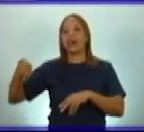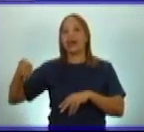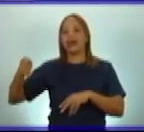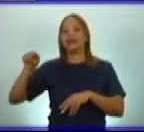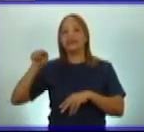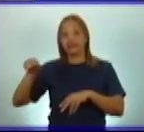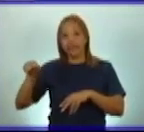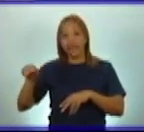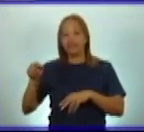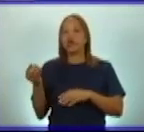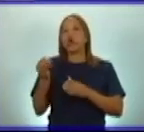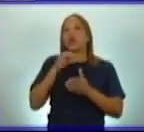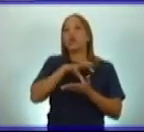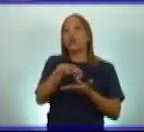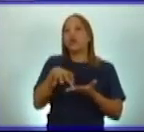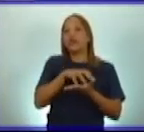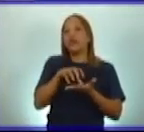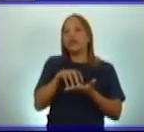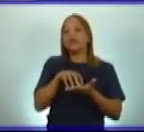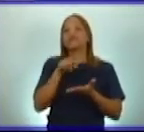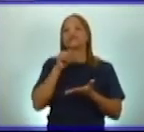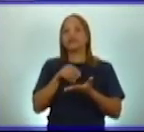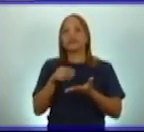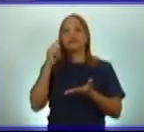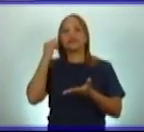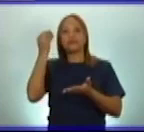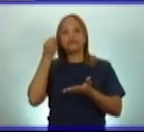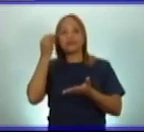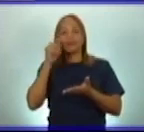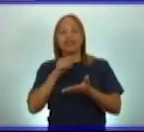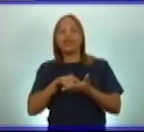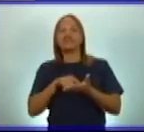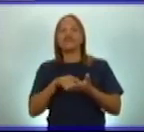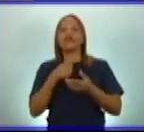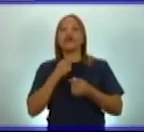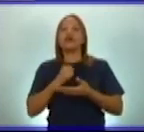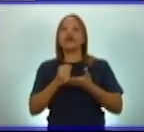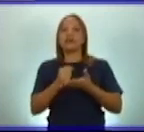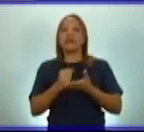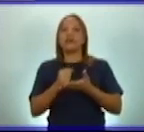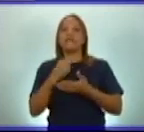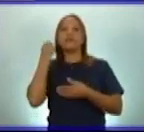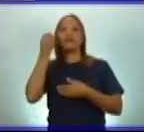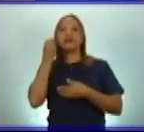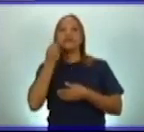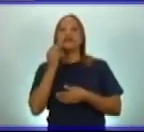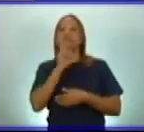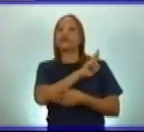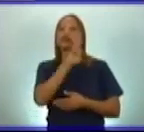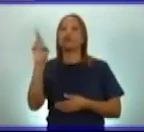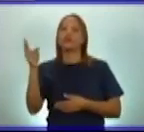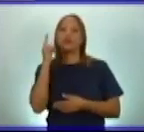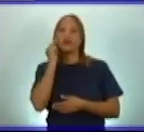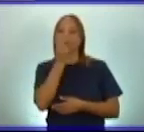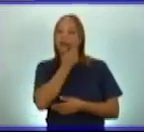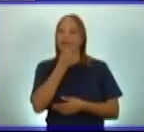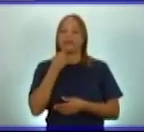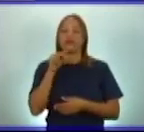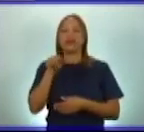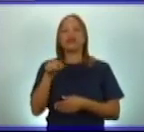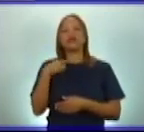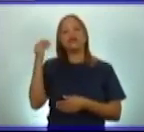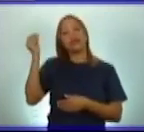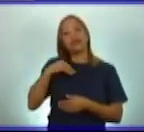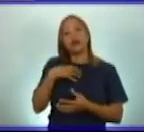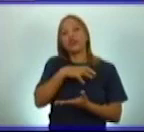positivamente en el pensamiento revolucionario de Martí. Y debes saber dónde